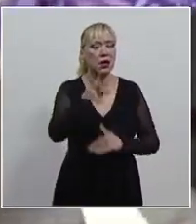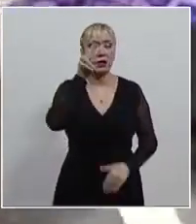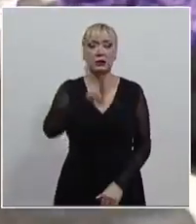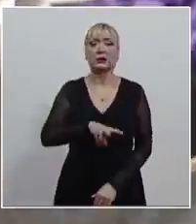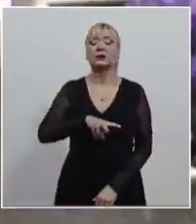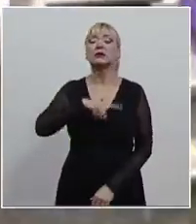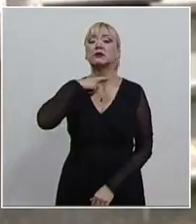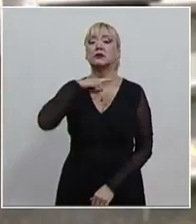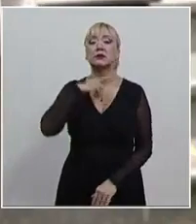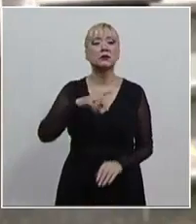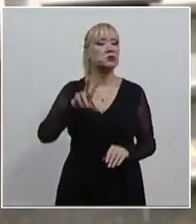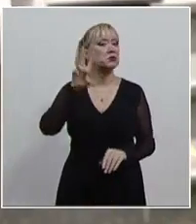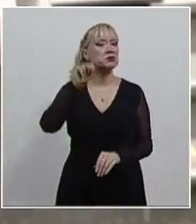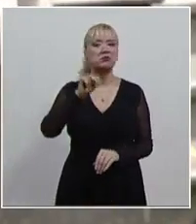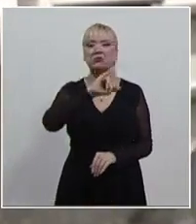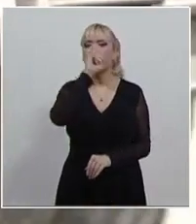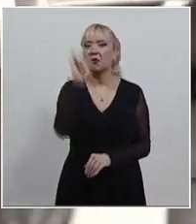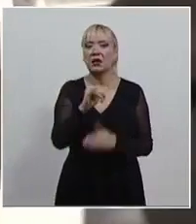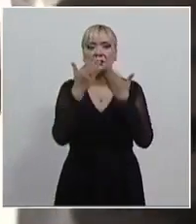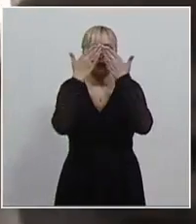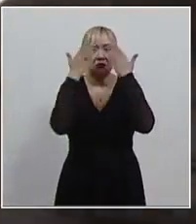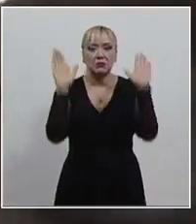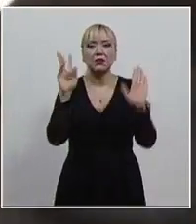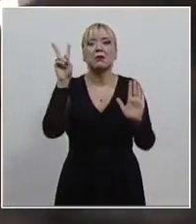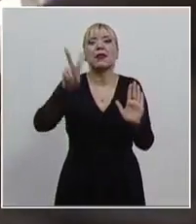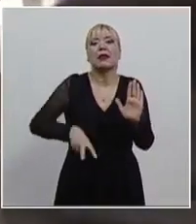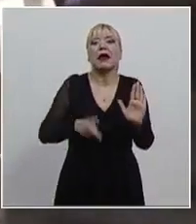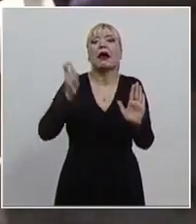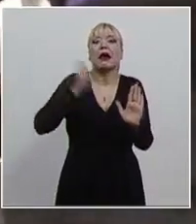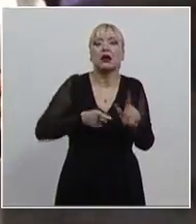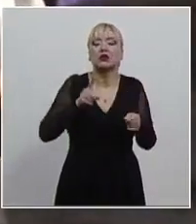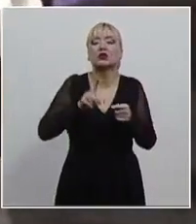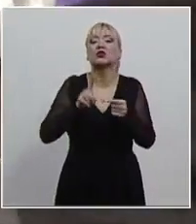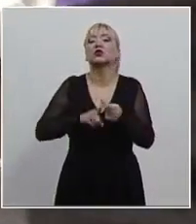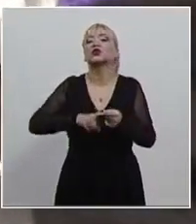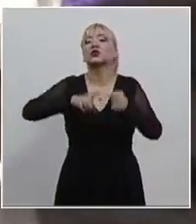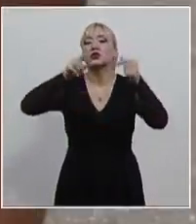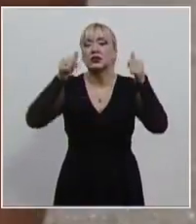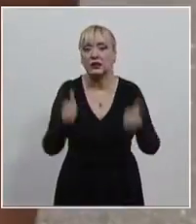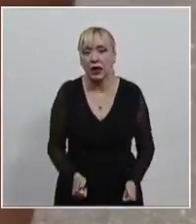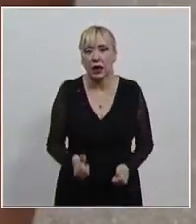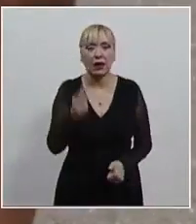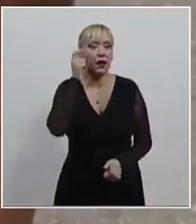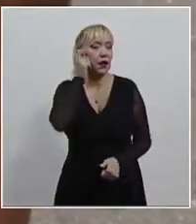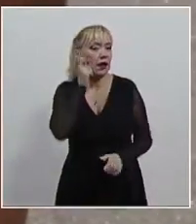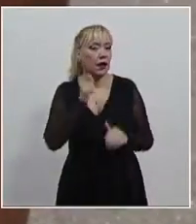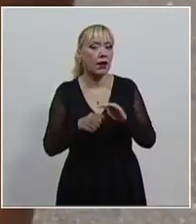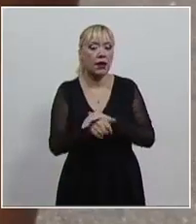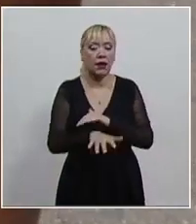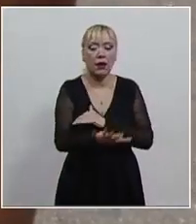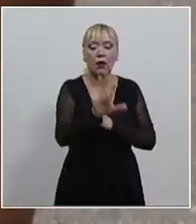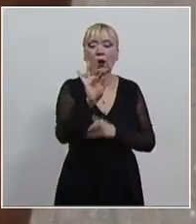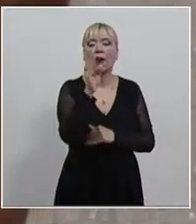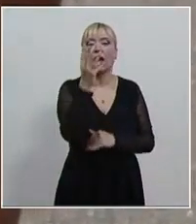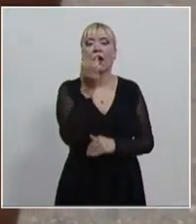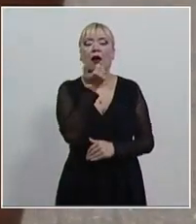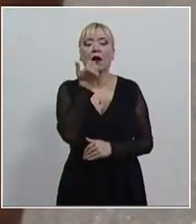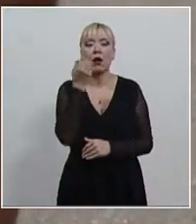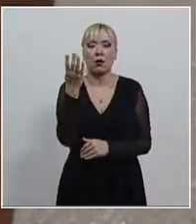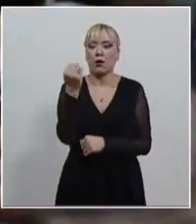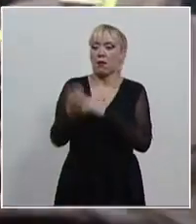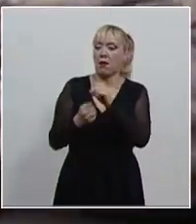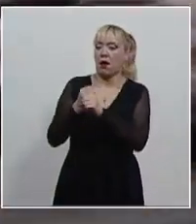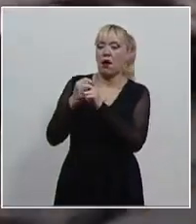esclarecimiento de la desaparición de los 43 normalistas, que cumple nueve años. Además, se expresa su preocupación